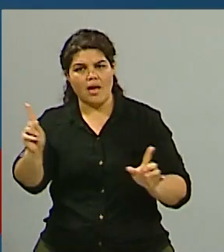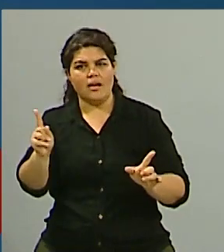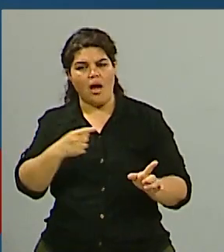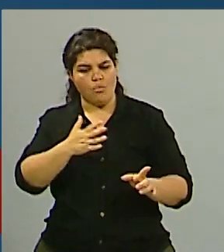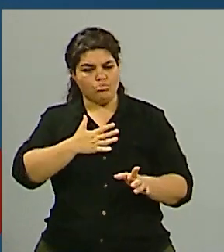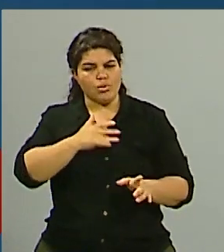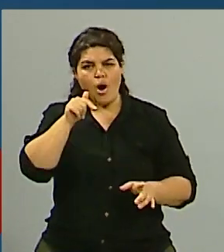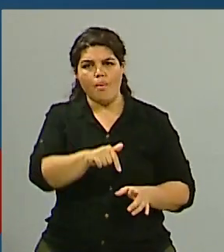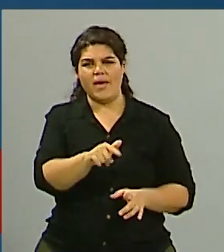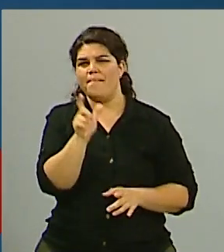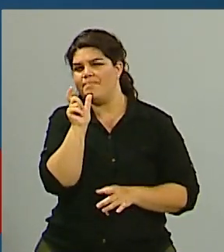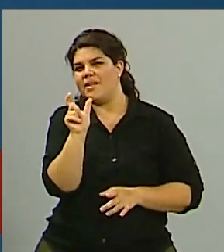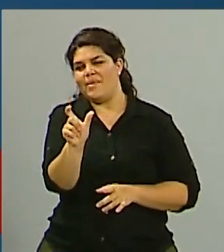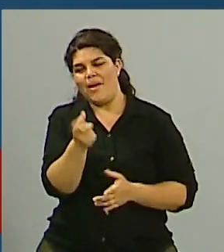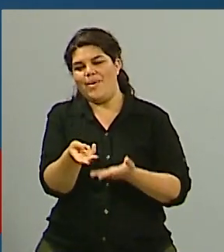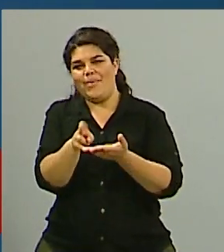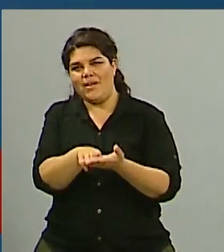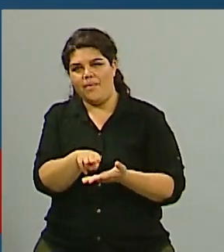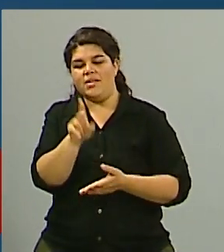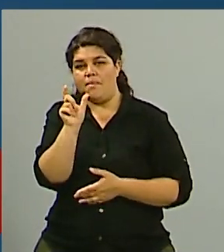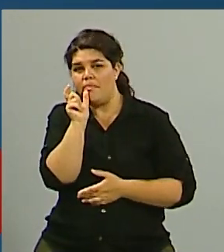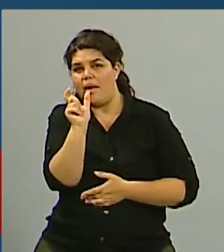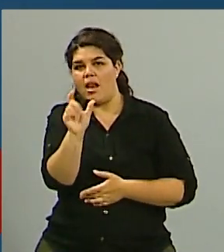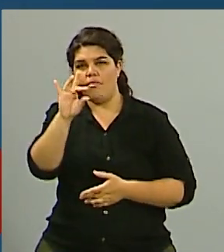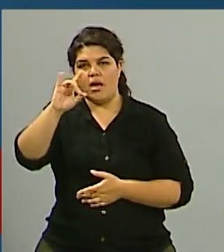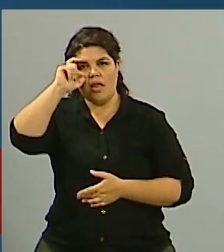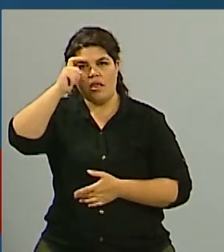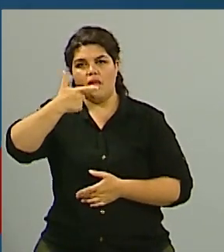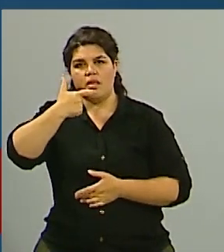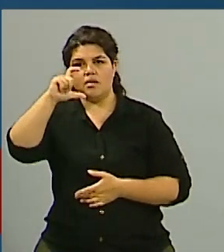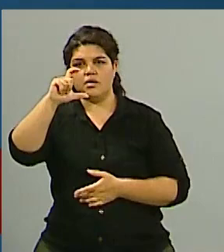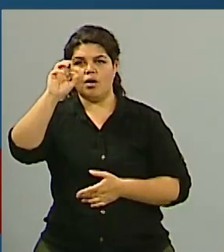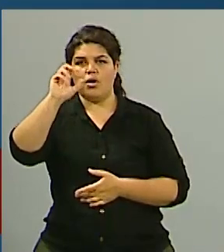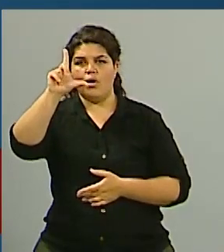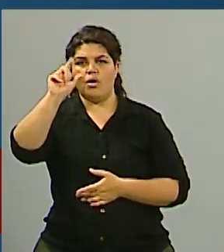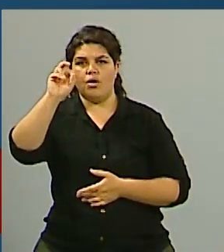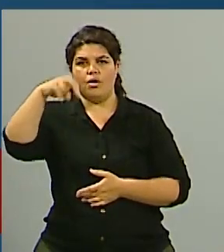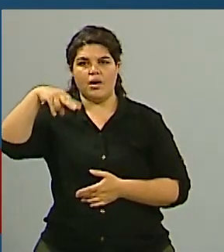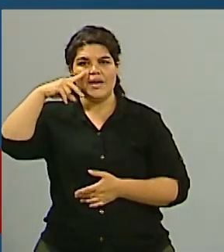Hay que tener muy presente que el Reino Unido de Gran Bretaña